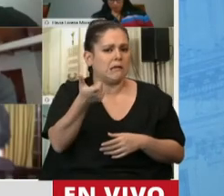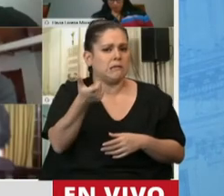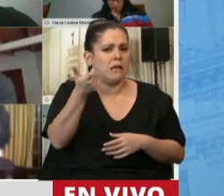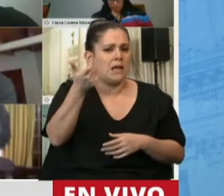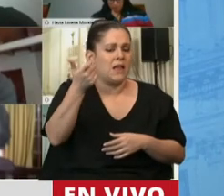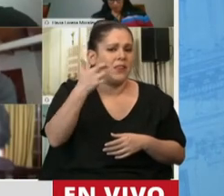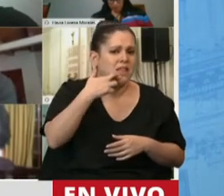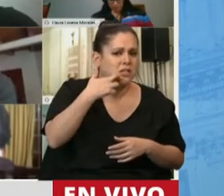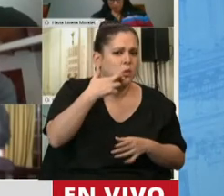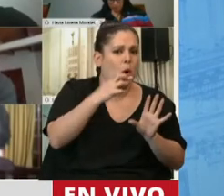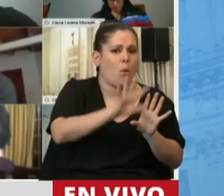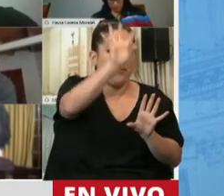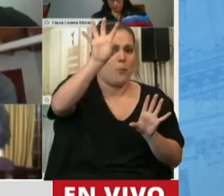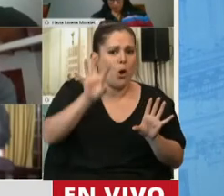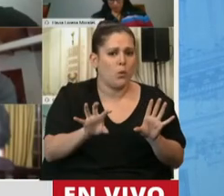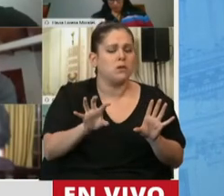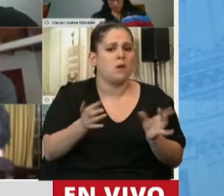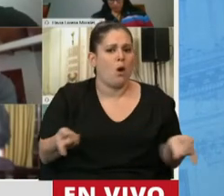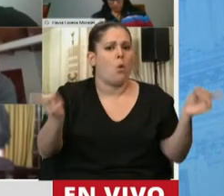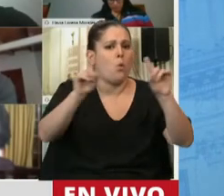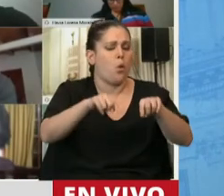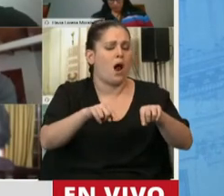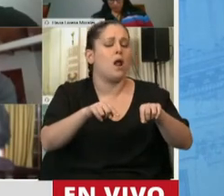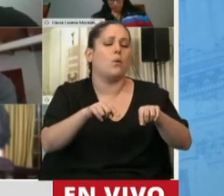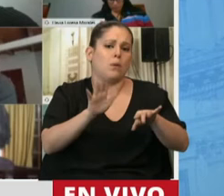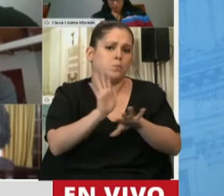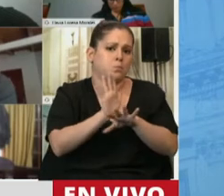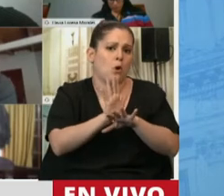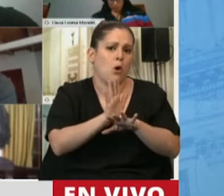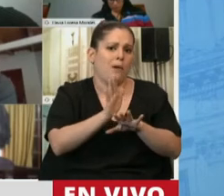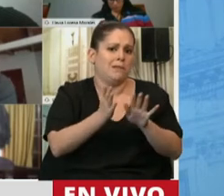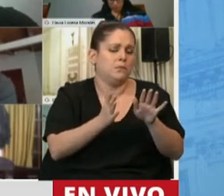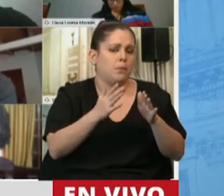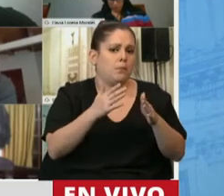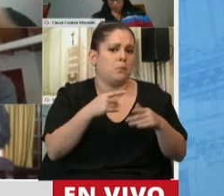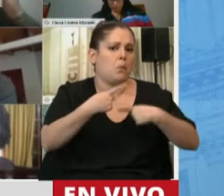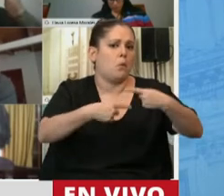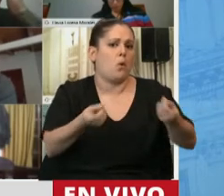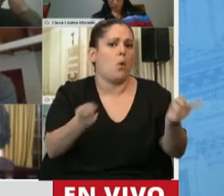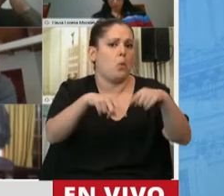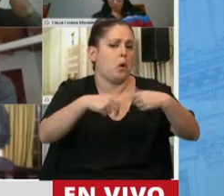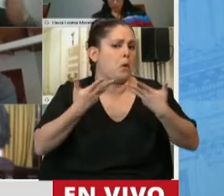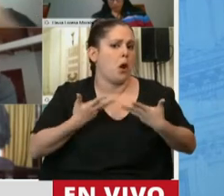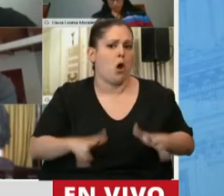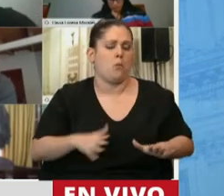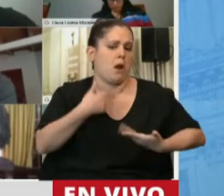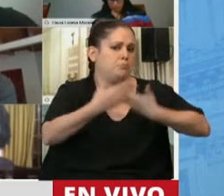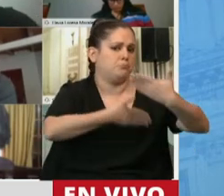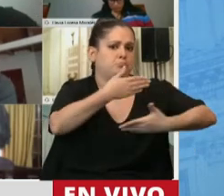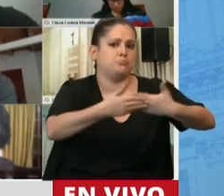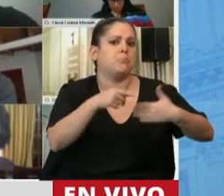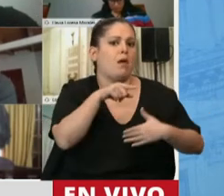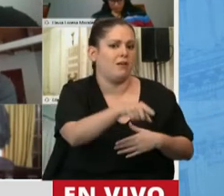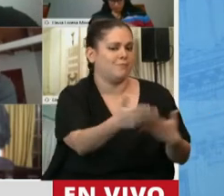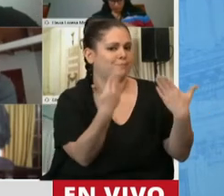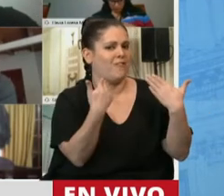provincias las que están volviendo en un alto porcentaje a una nueva normalidad y eso debemos